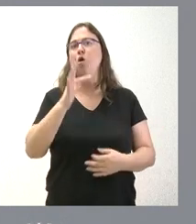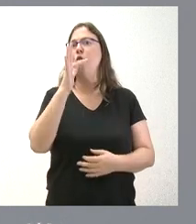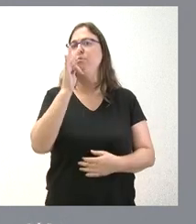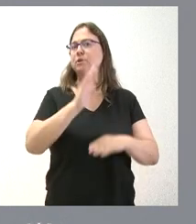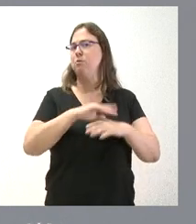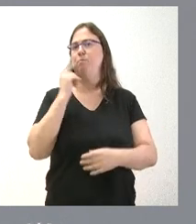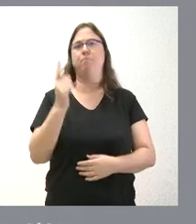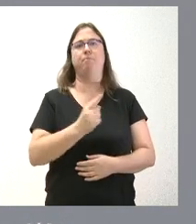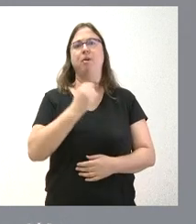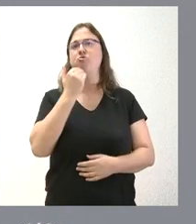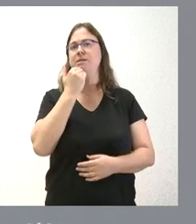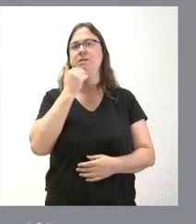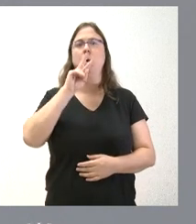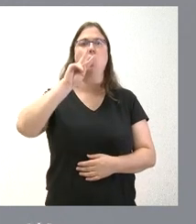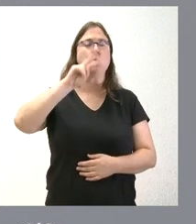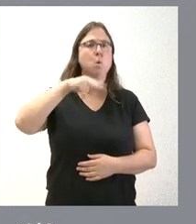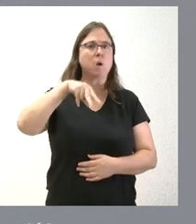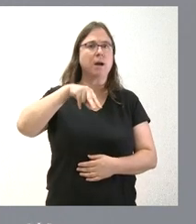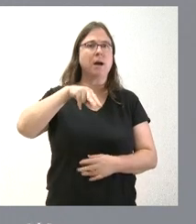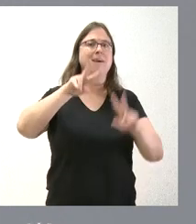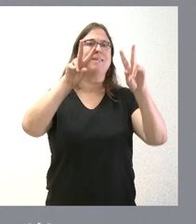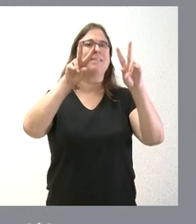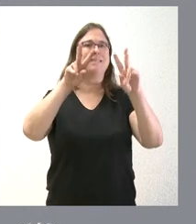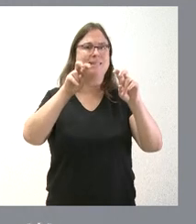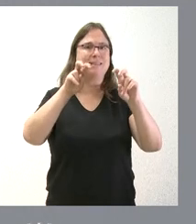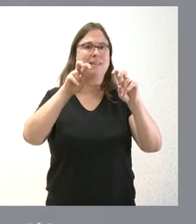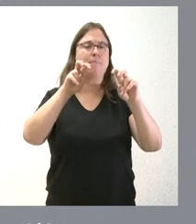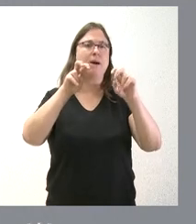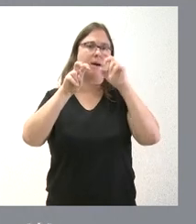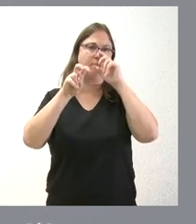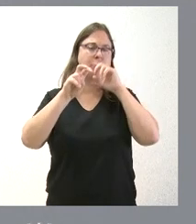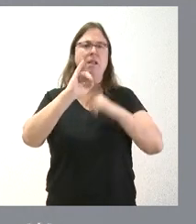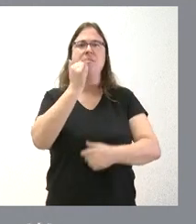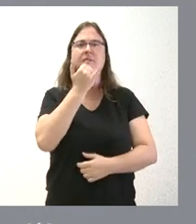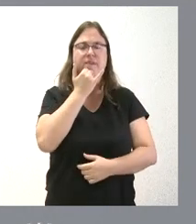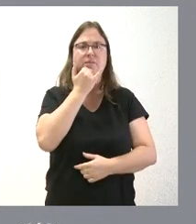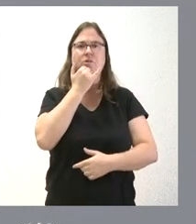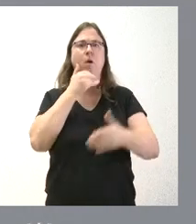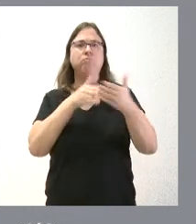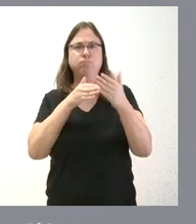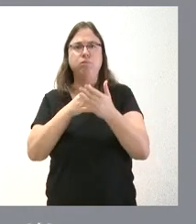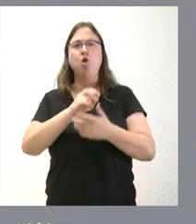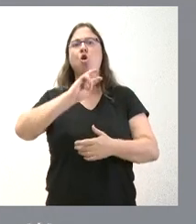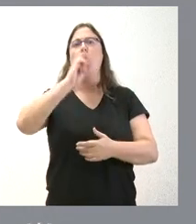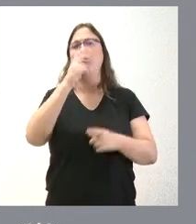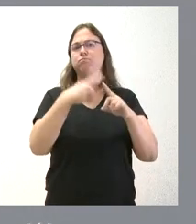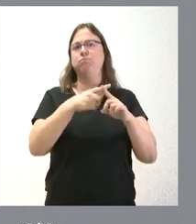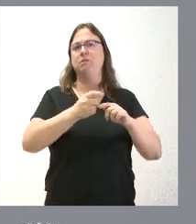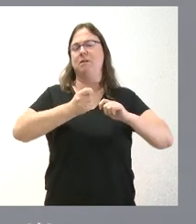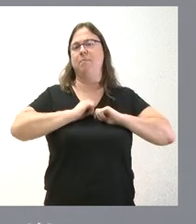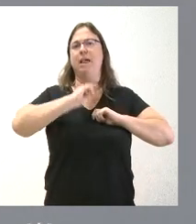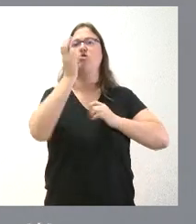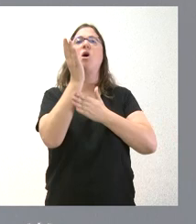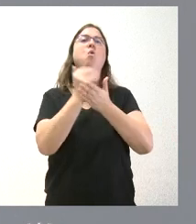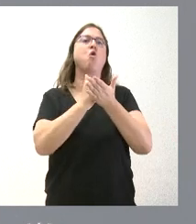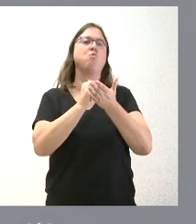nosotros que no tenga nunca que ver con cuestiones de defectos, irregularidades u otros elementos que sí se ven en otras comunidades